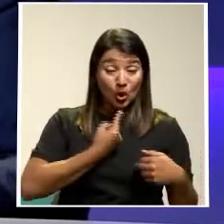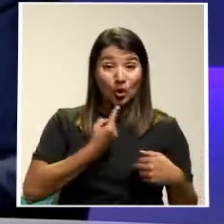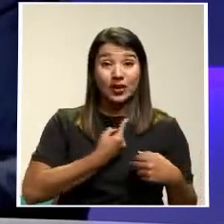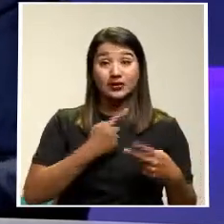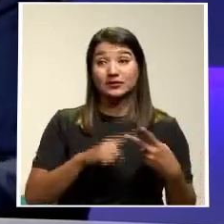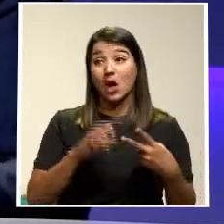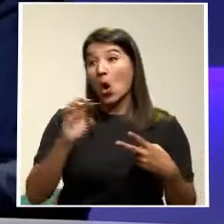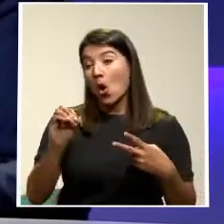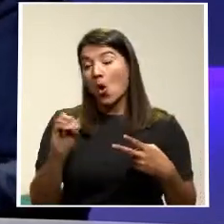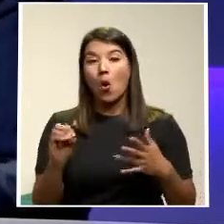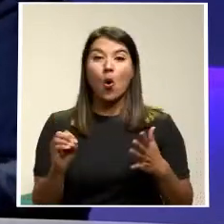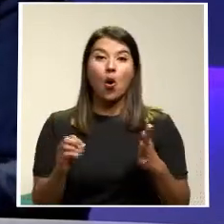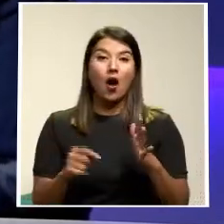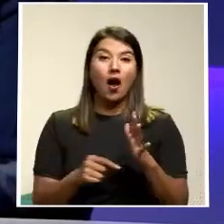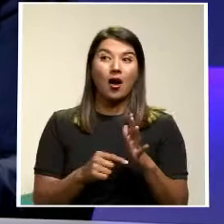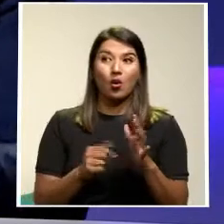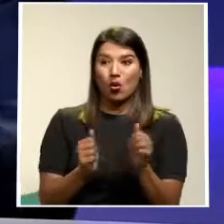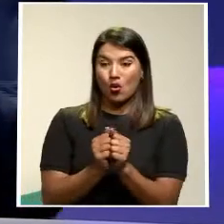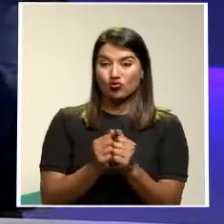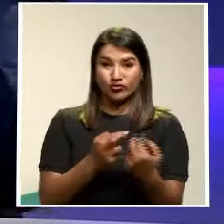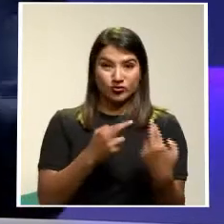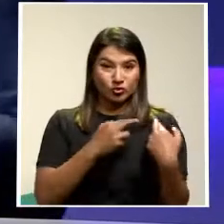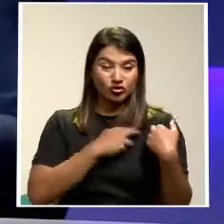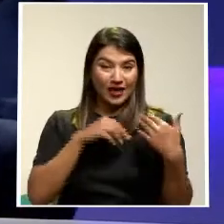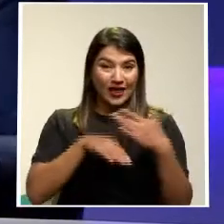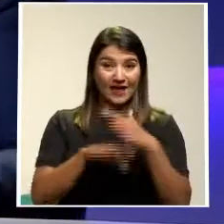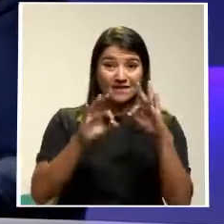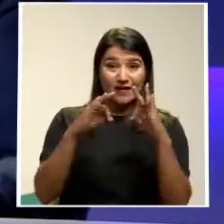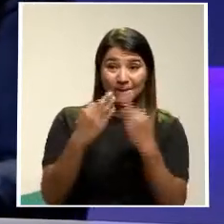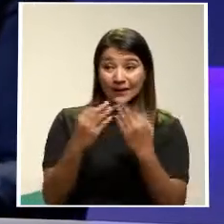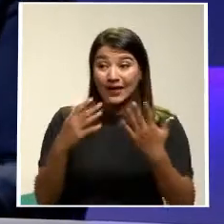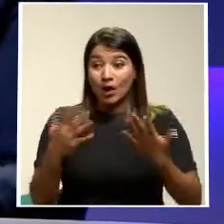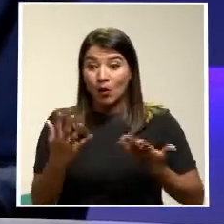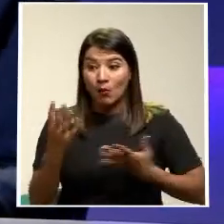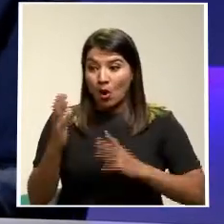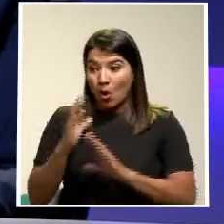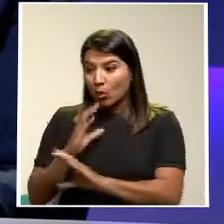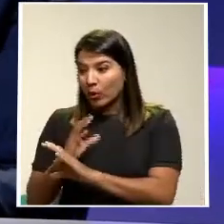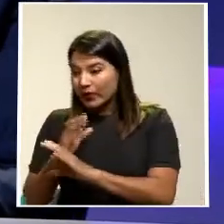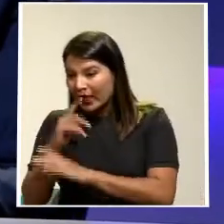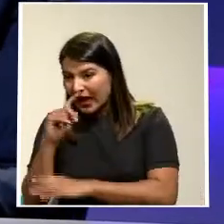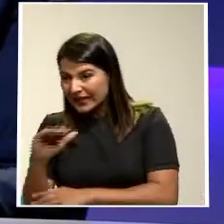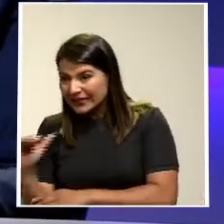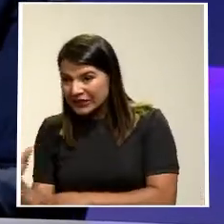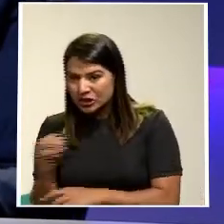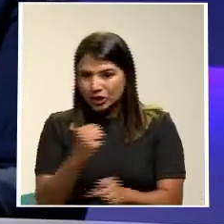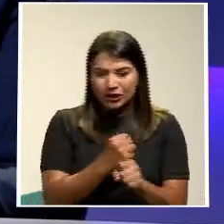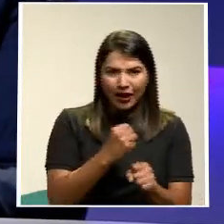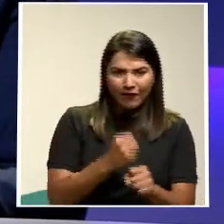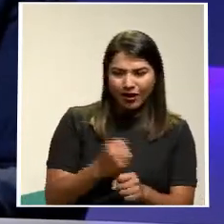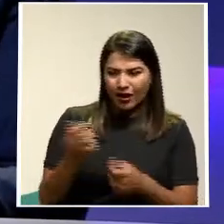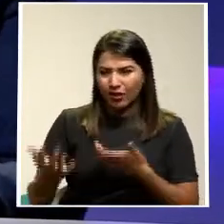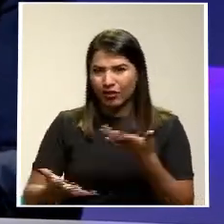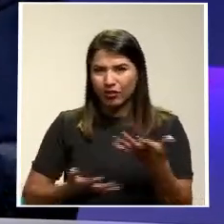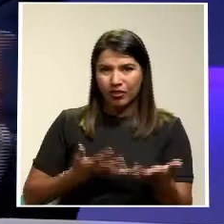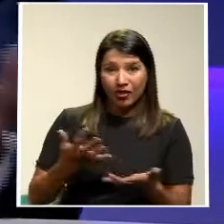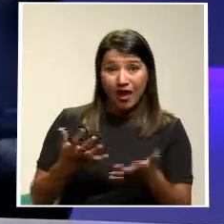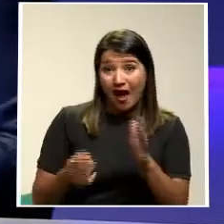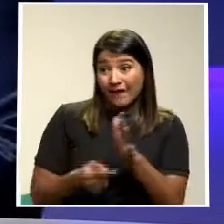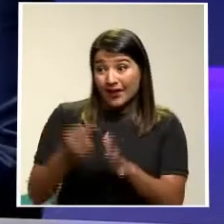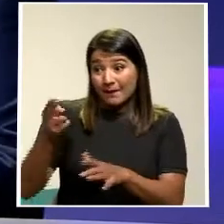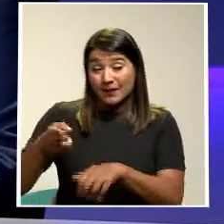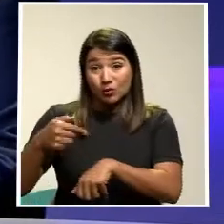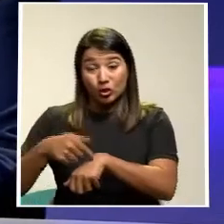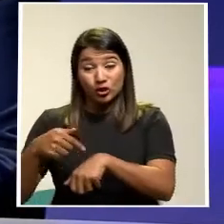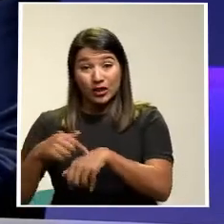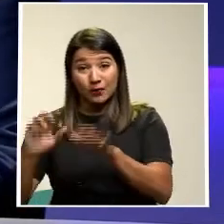O con responsabilidades Familiares Cómo nivelan El cuido Que también Los niños Estaban también Recibiendo clases O los